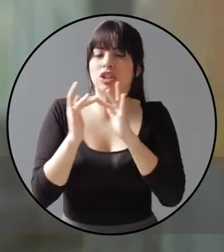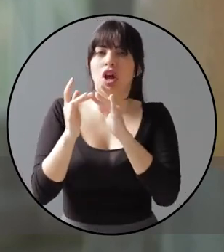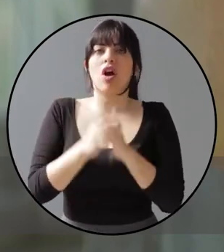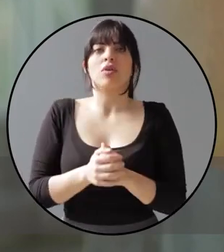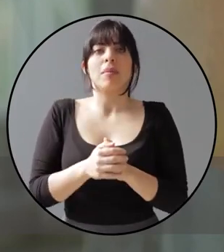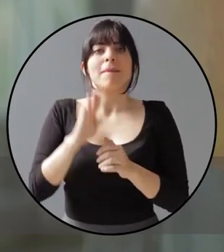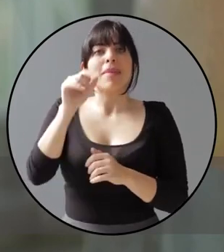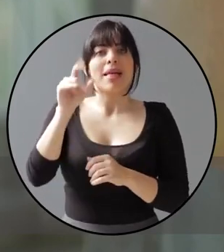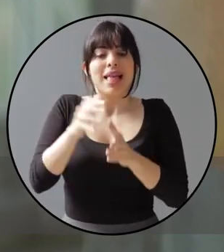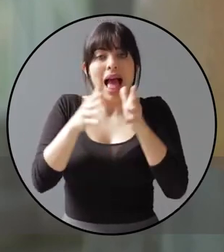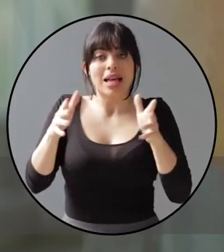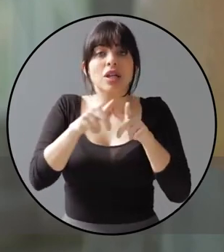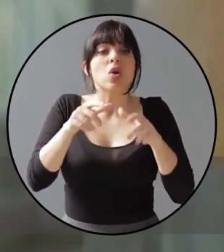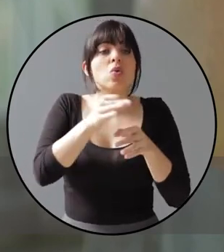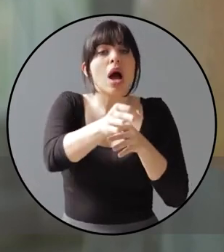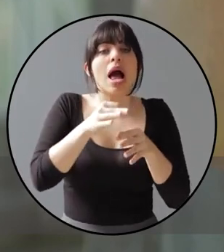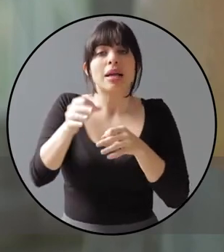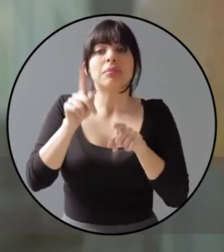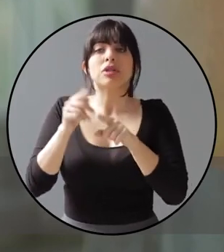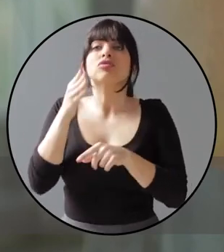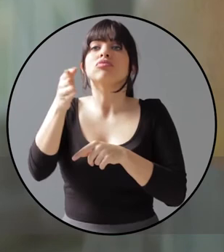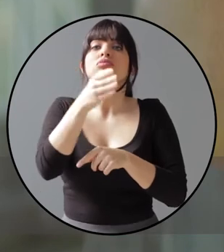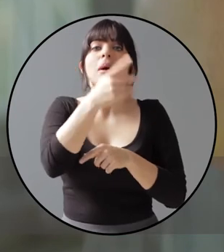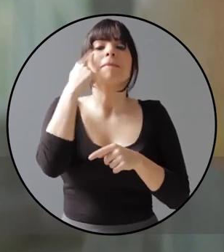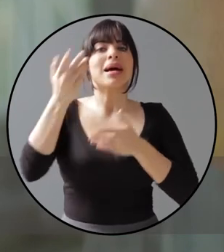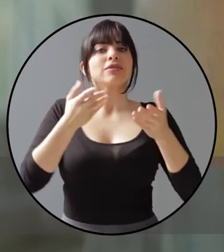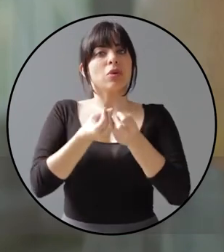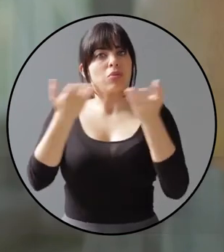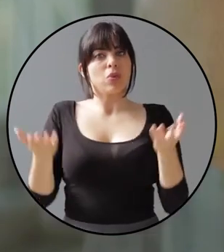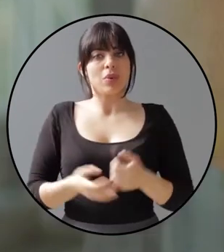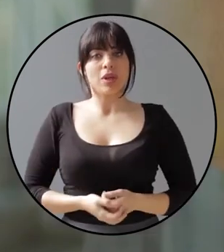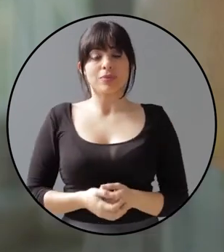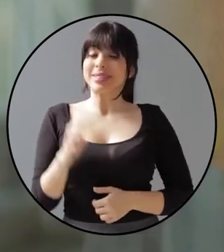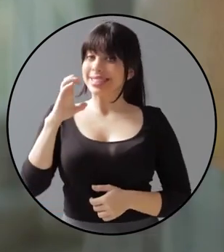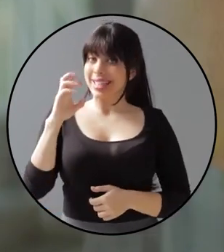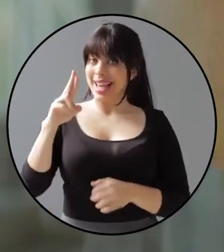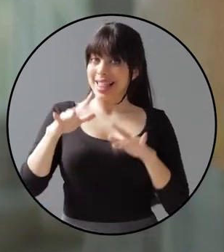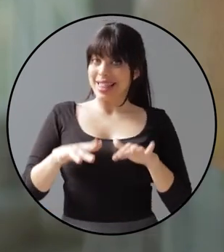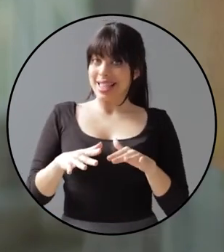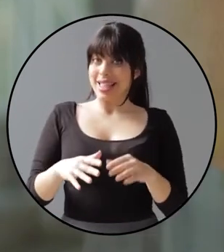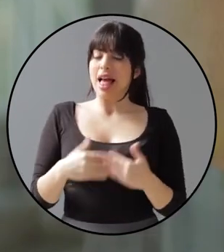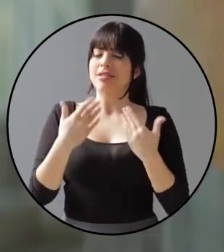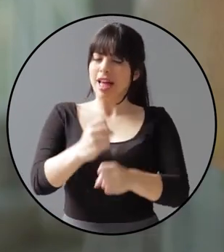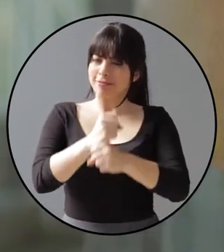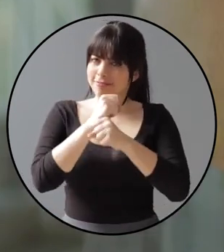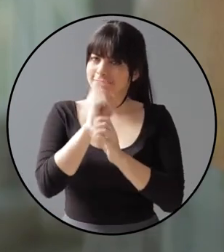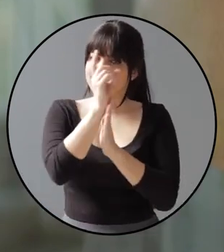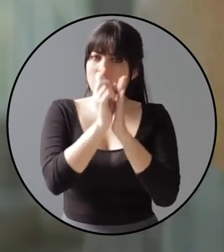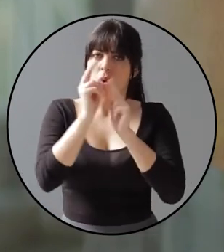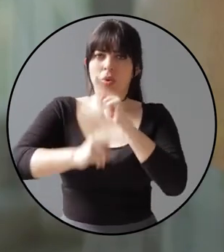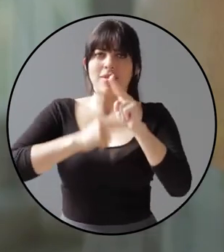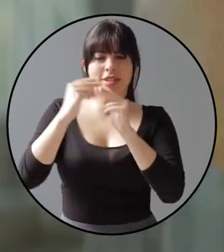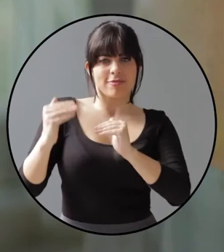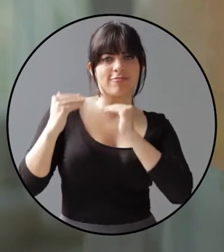de banda ancha en lugares donde la gente concurre a recibir servicios públicos. CR Digital asegura estándares de